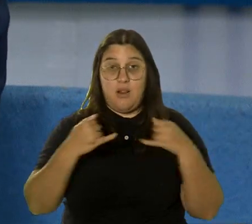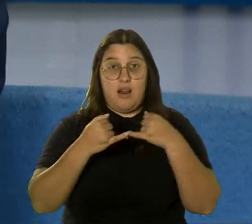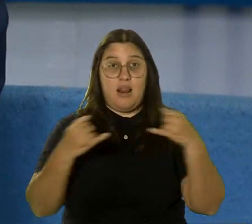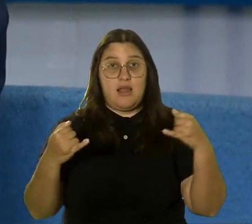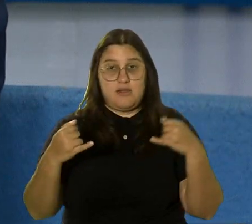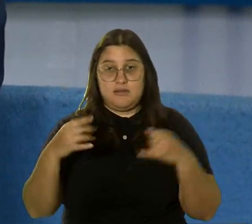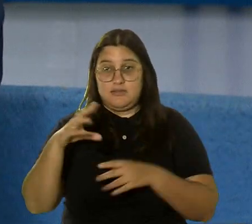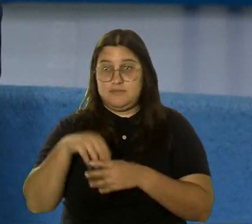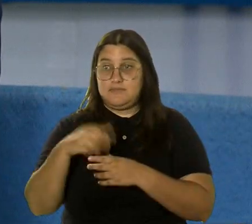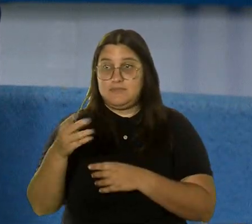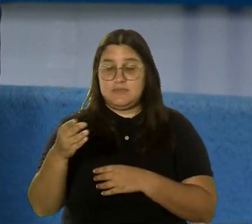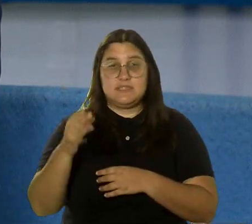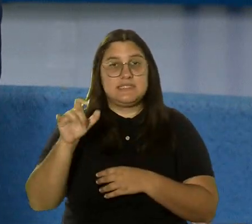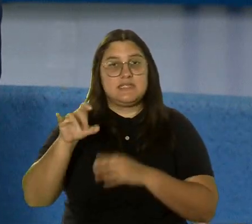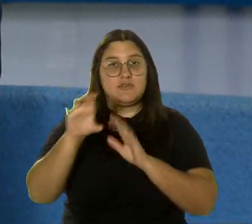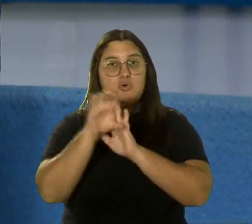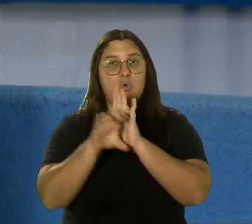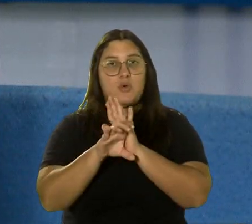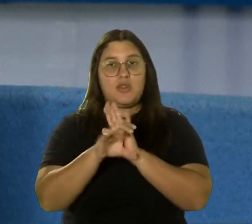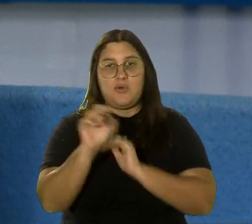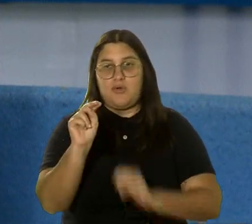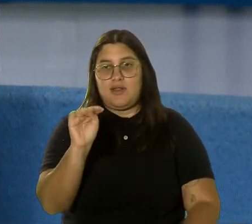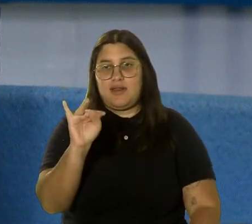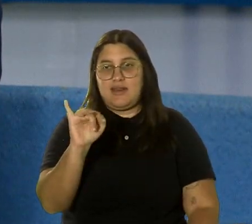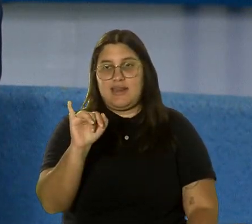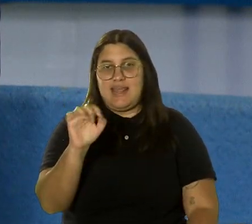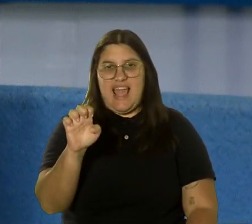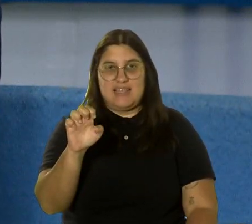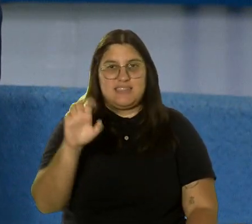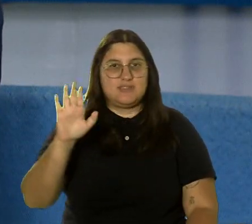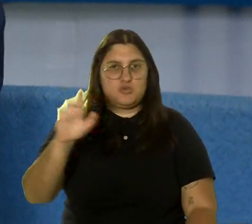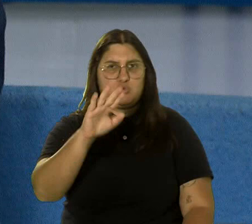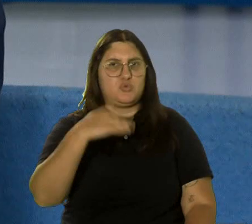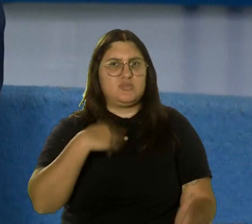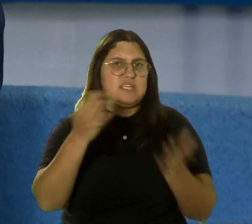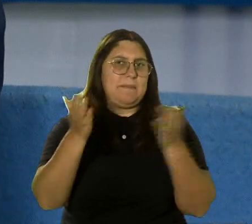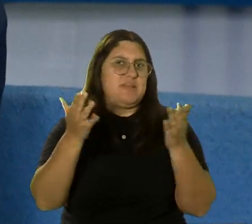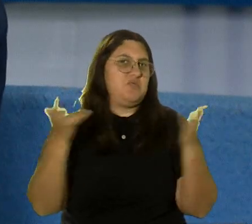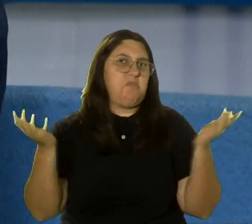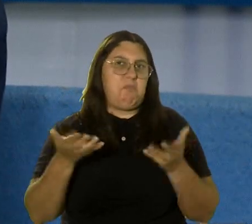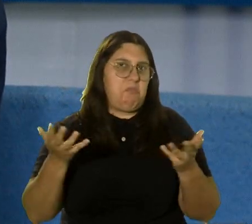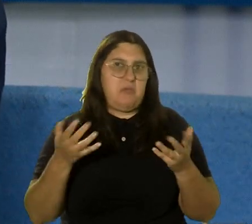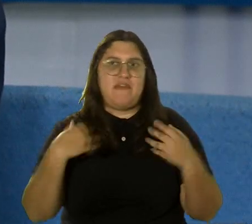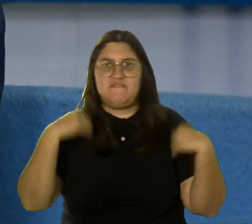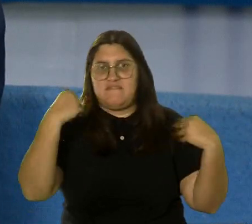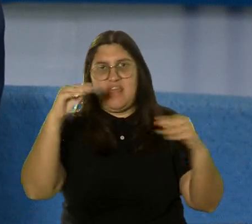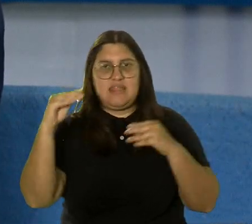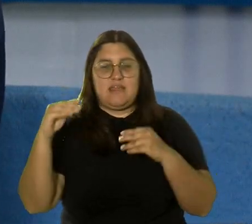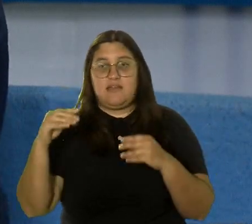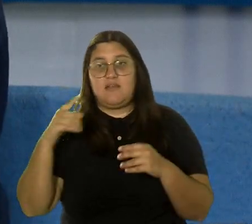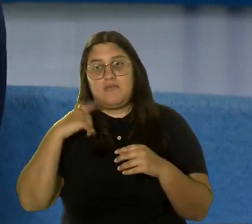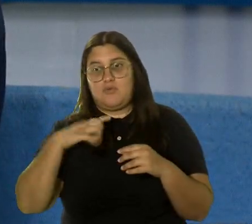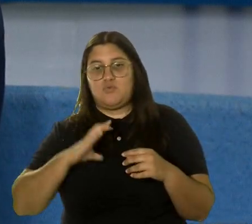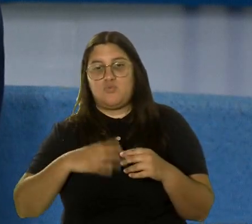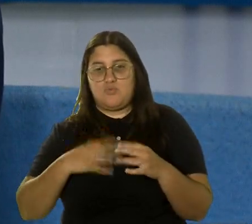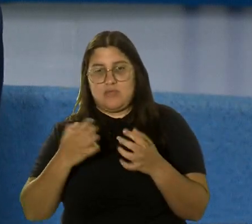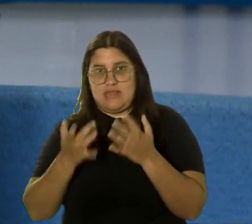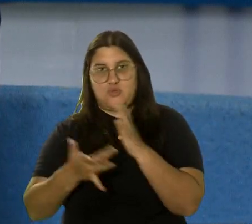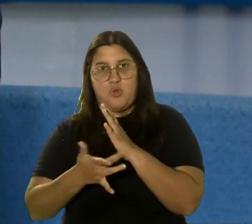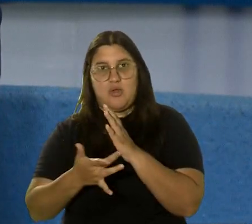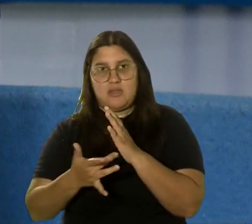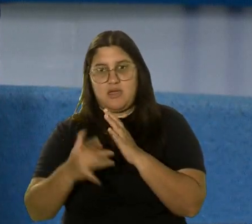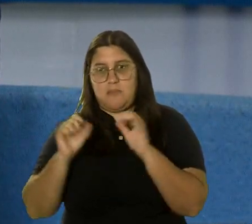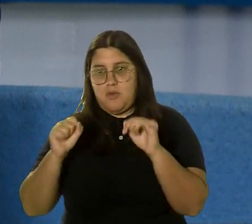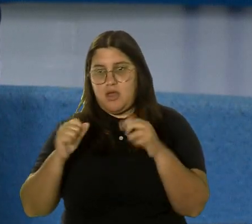poner su perfil, su código NICE, qué servicios o productos ellos venden, para que el equipo y con las tecnologías que tenemos para esto, pues puedan hacer ese